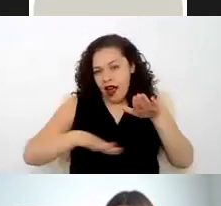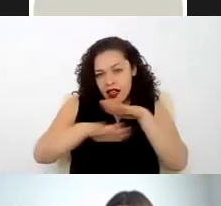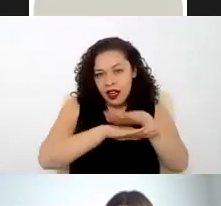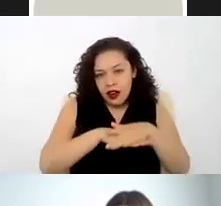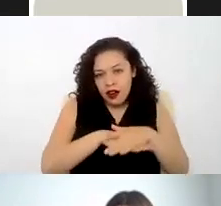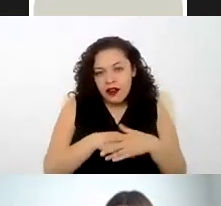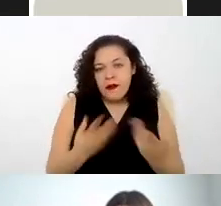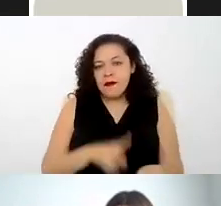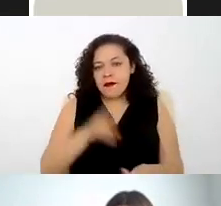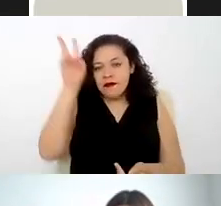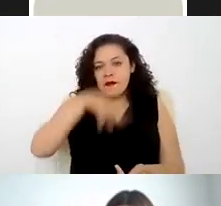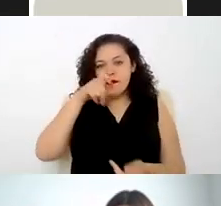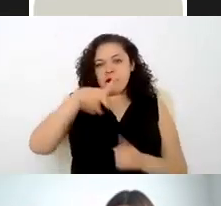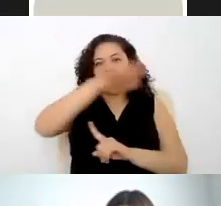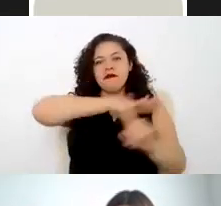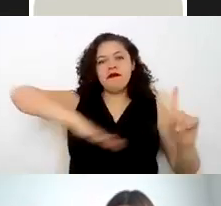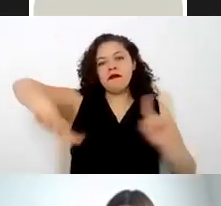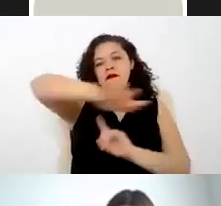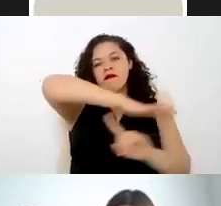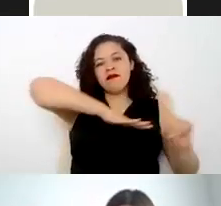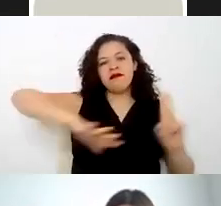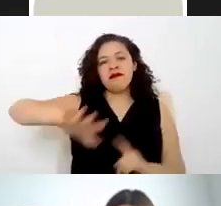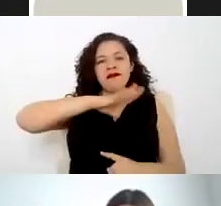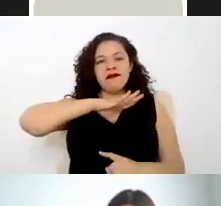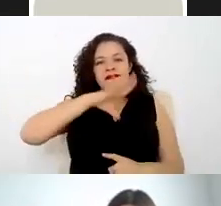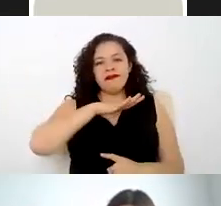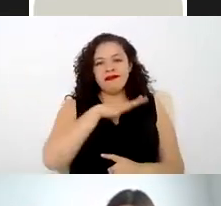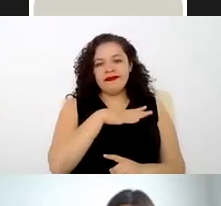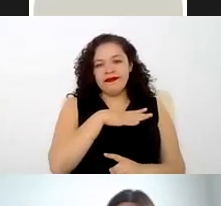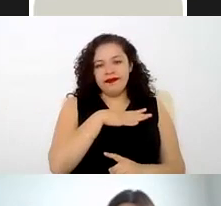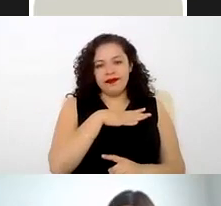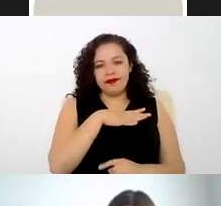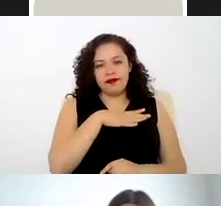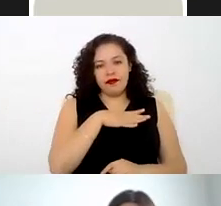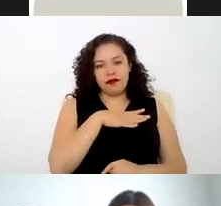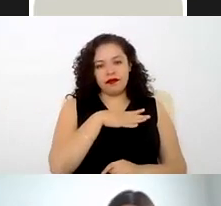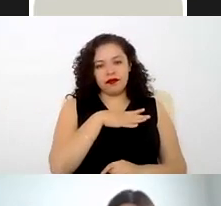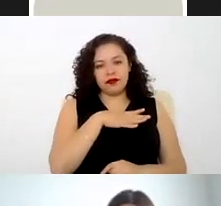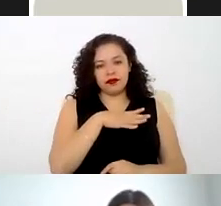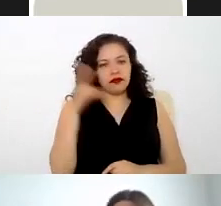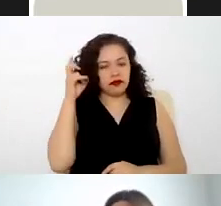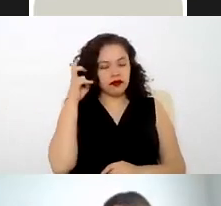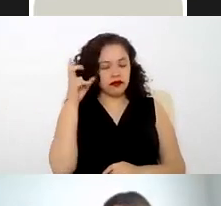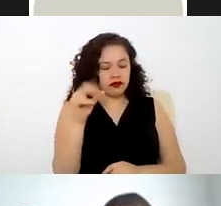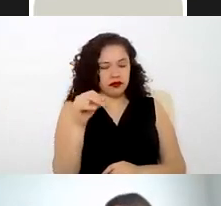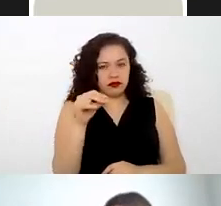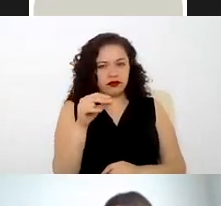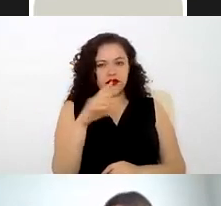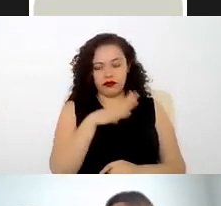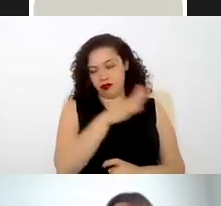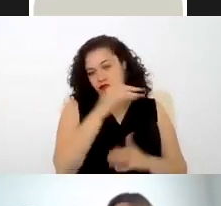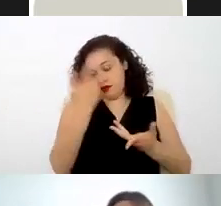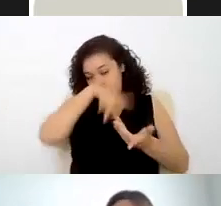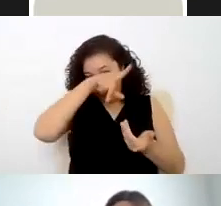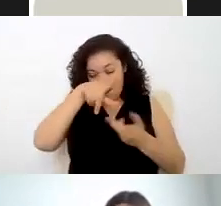incluso en esa situación se van a tener por no puestas entonces digamos la relación laboral es el núcleo